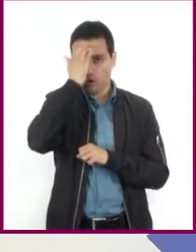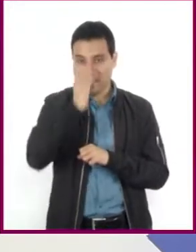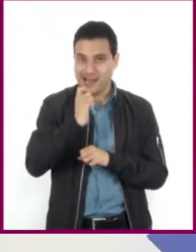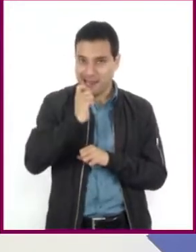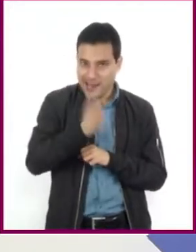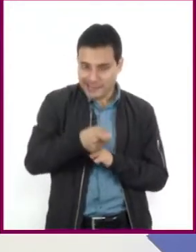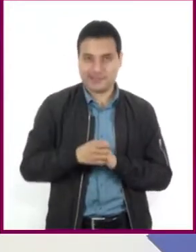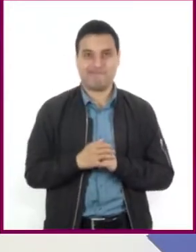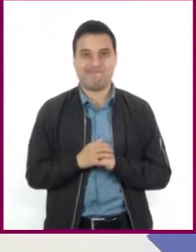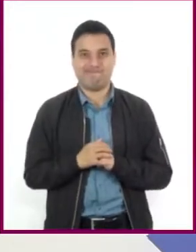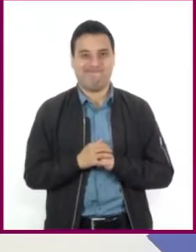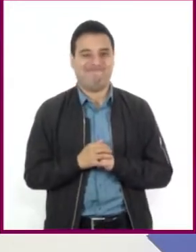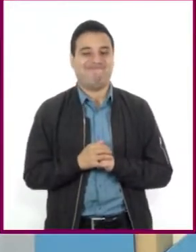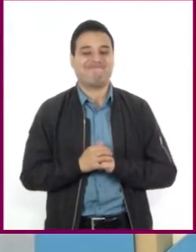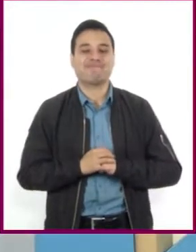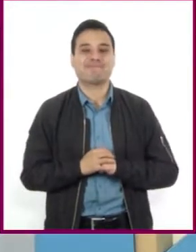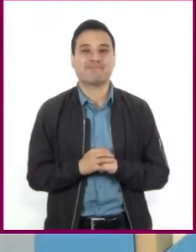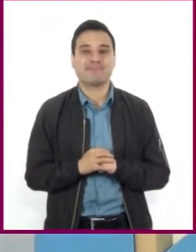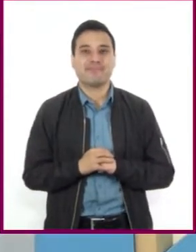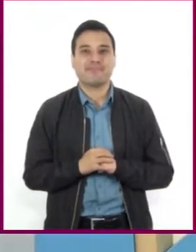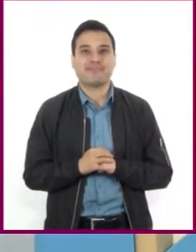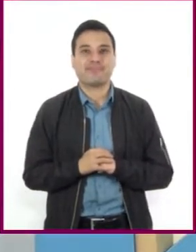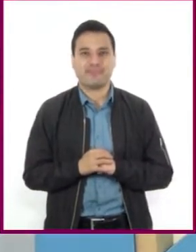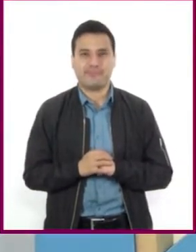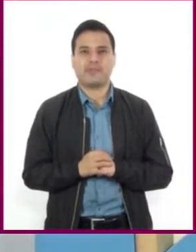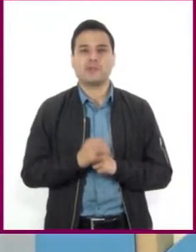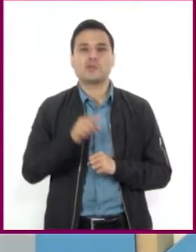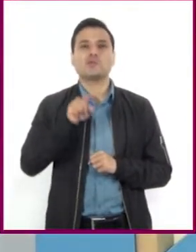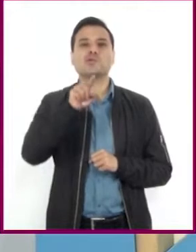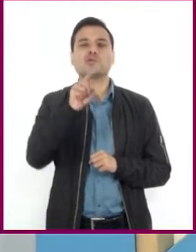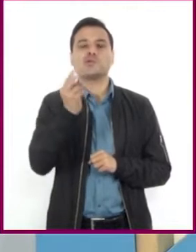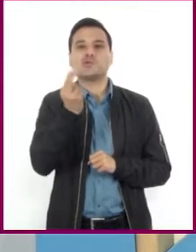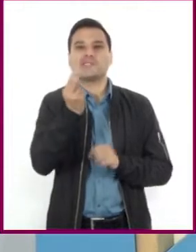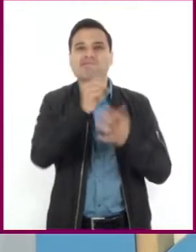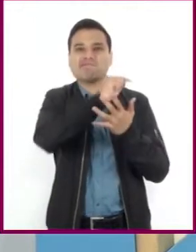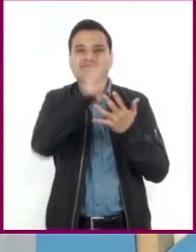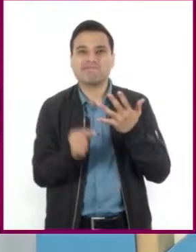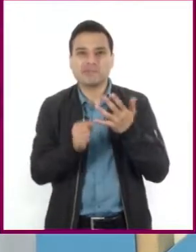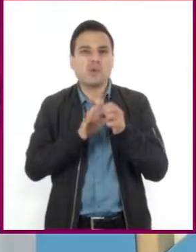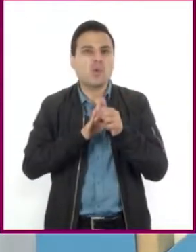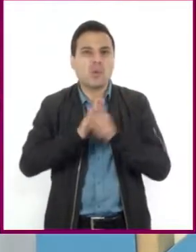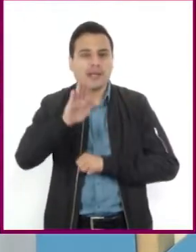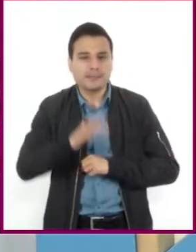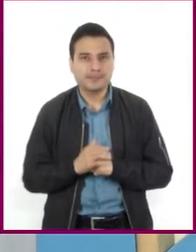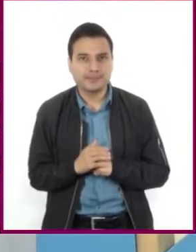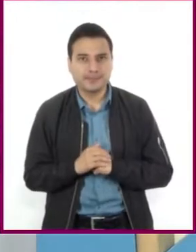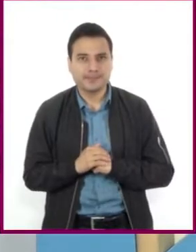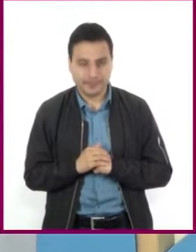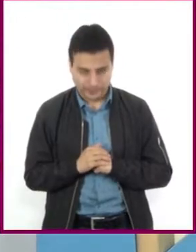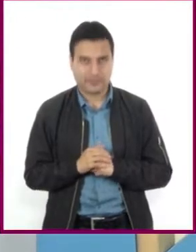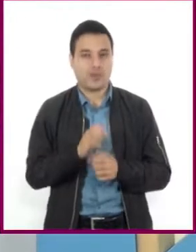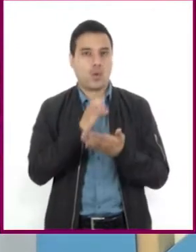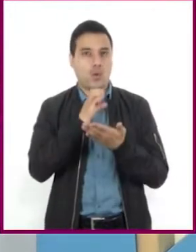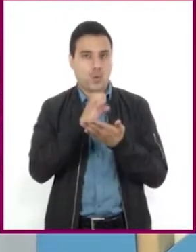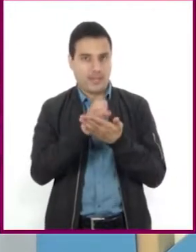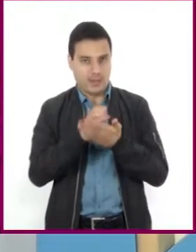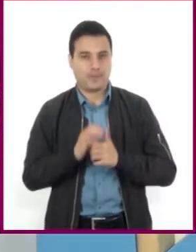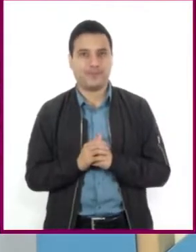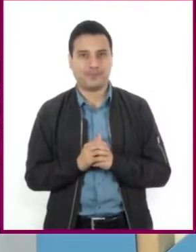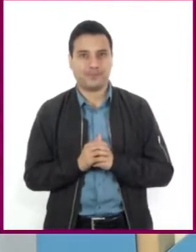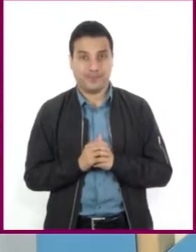geográfico. Los materiales que vamos a utilizar en esta sesión son cuaderno de trabajo,